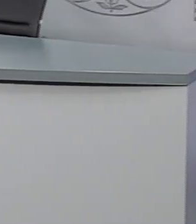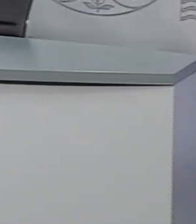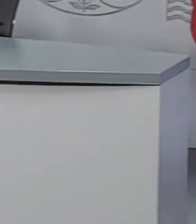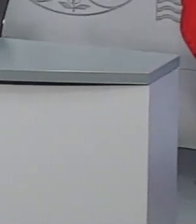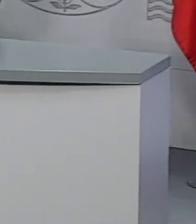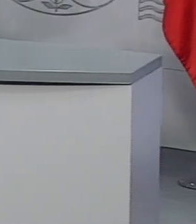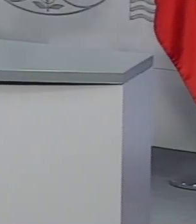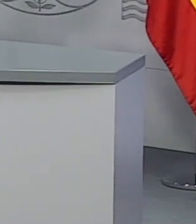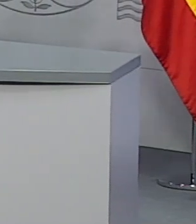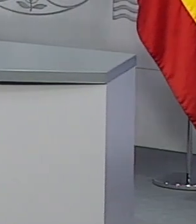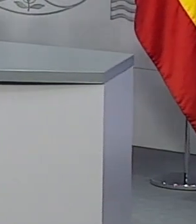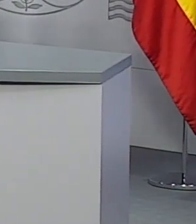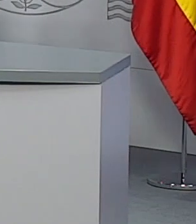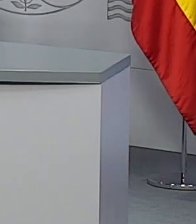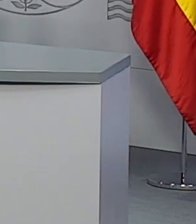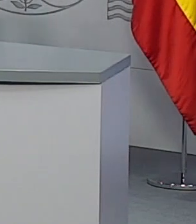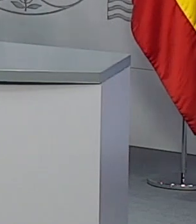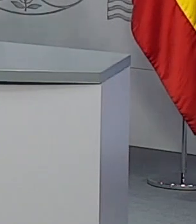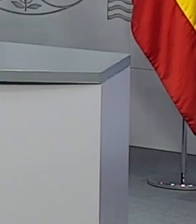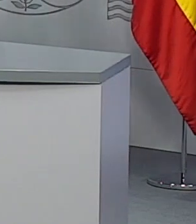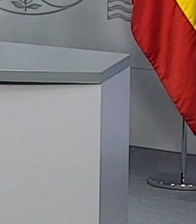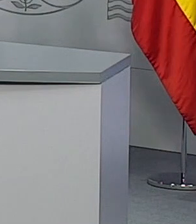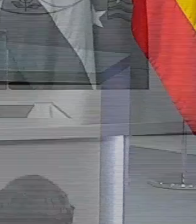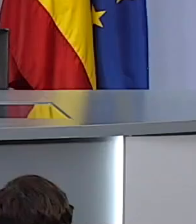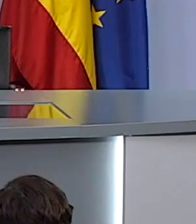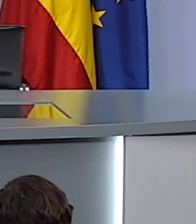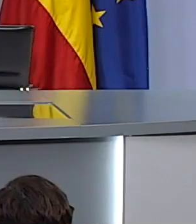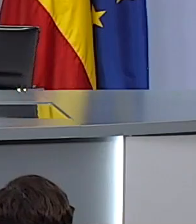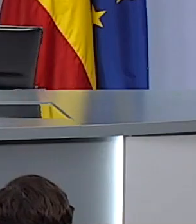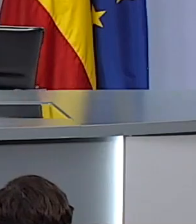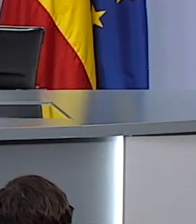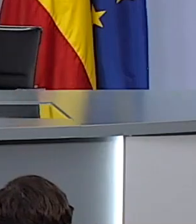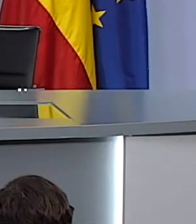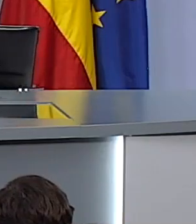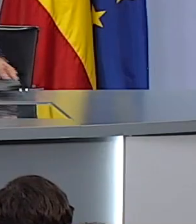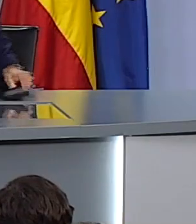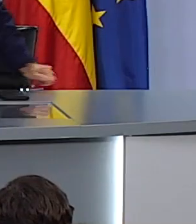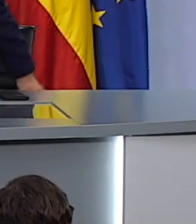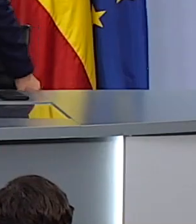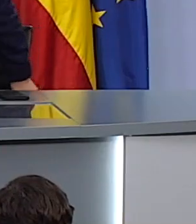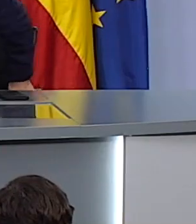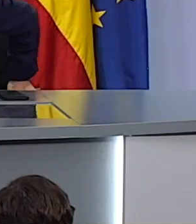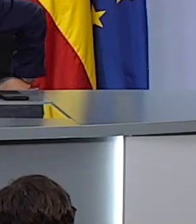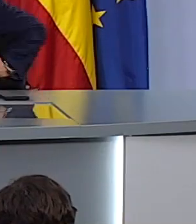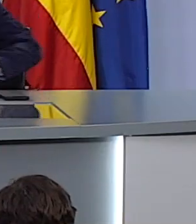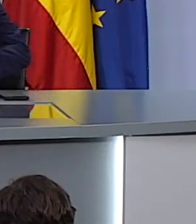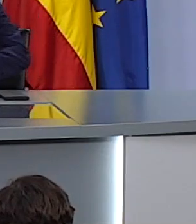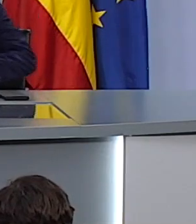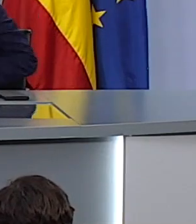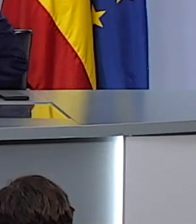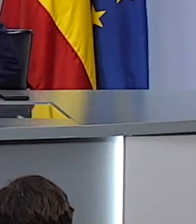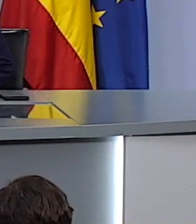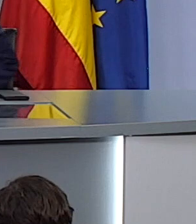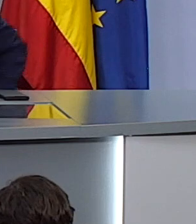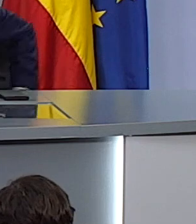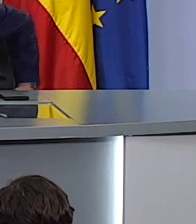El pueblo palestino tiene derecho a un futuro de esperanza, del mismo modo que el pueblo de Israel tiene derecho a un futuro de paz